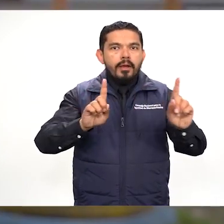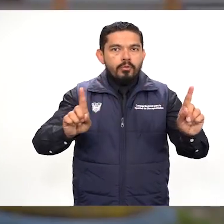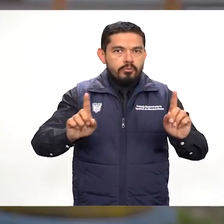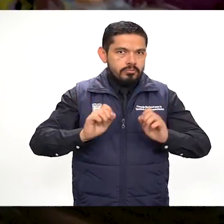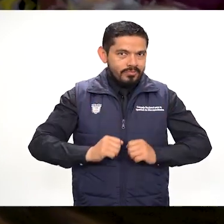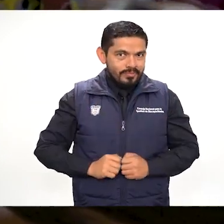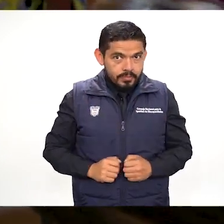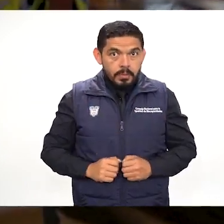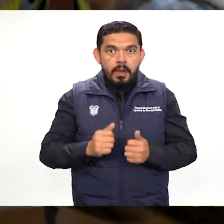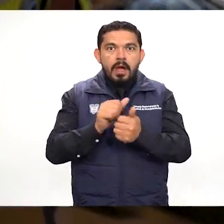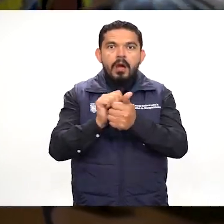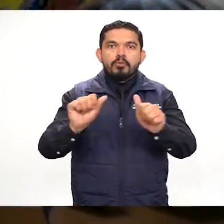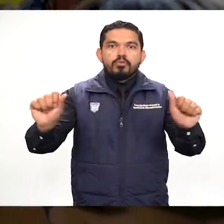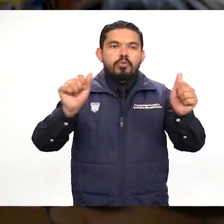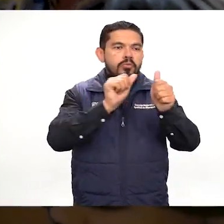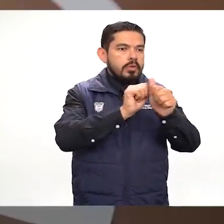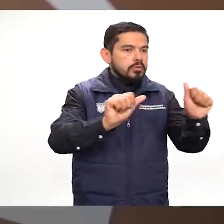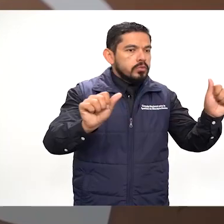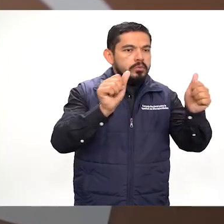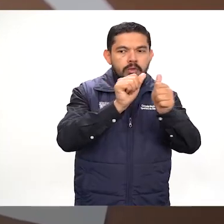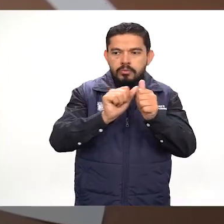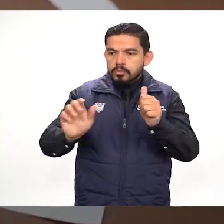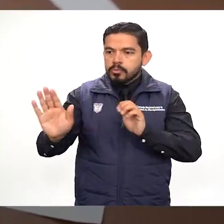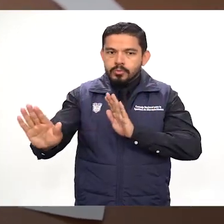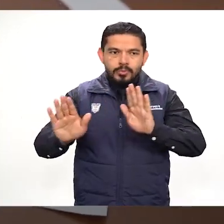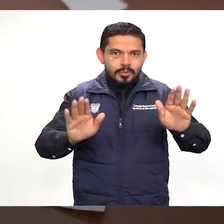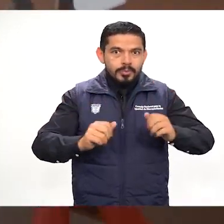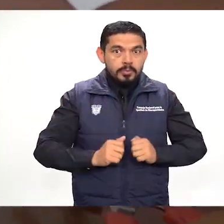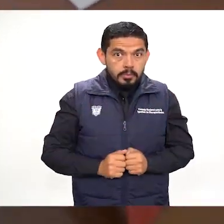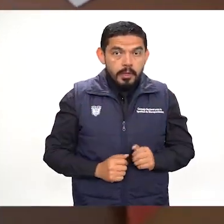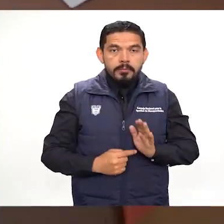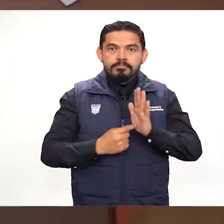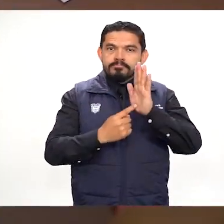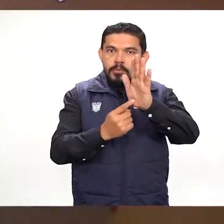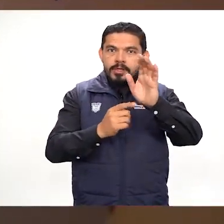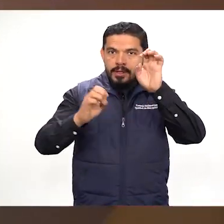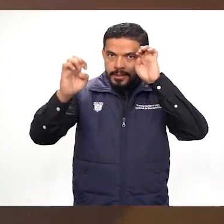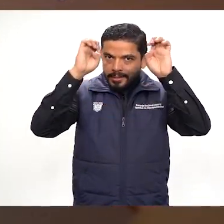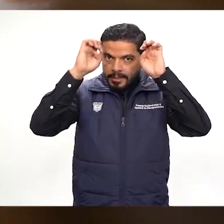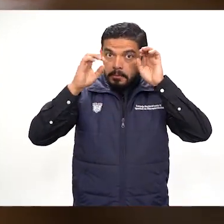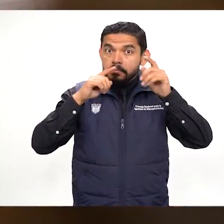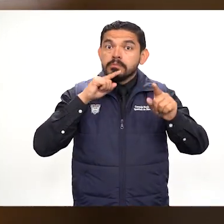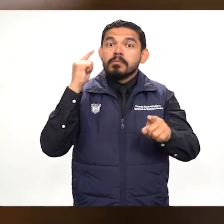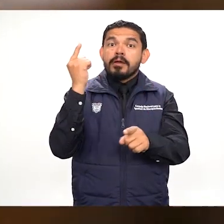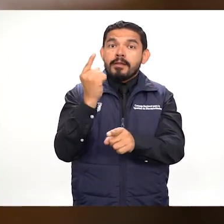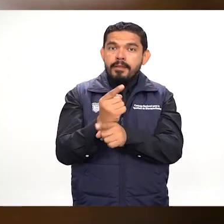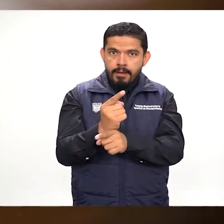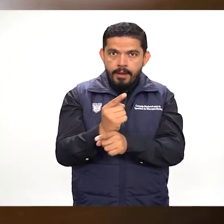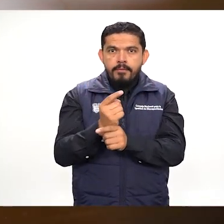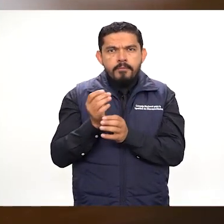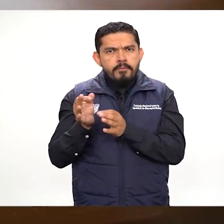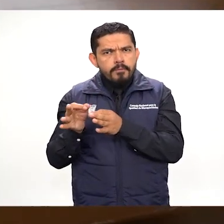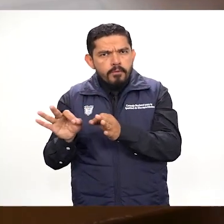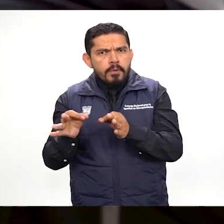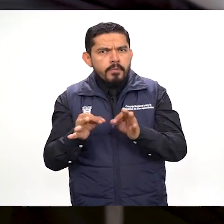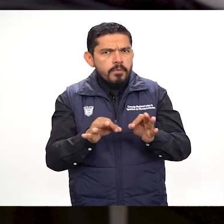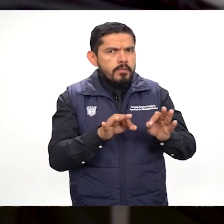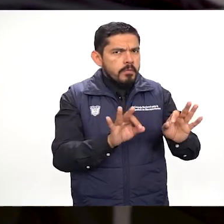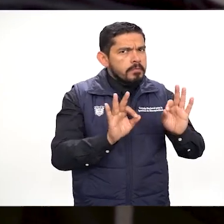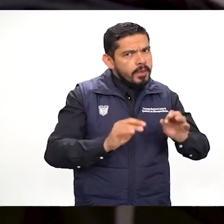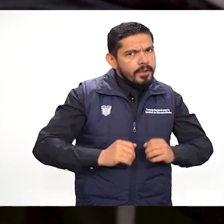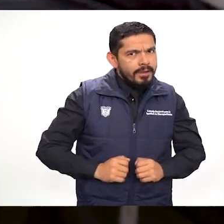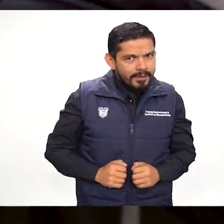individualidad. La autonomía de ir planteando estas estrategias que sin duda son alternativas.